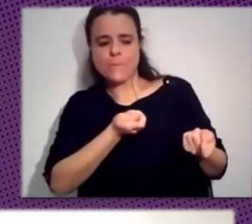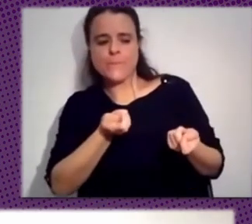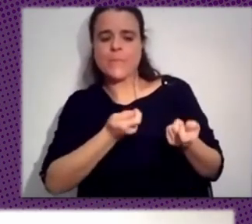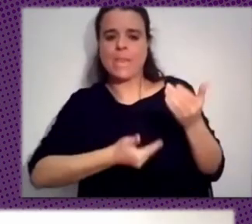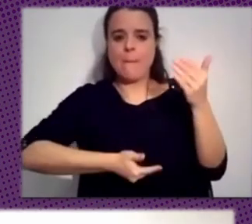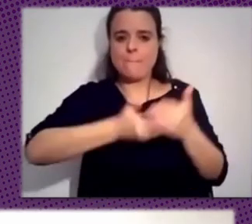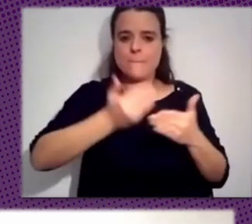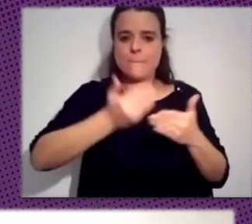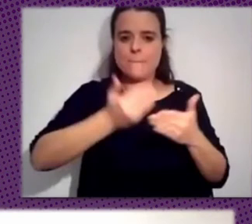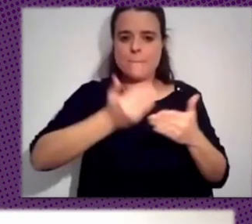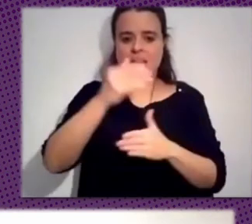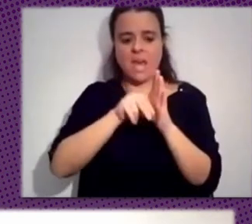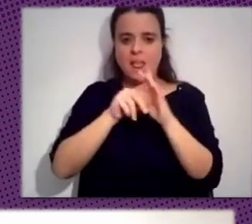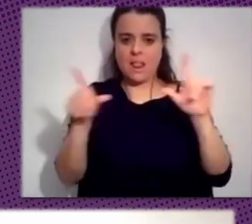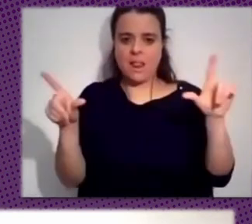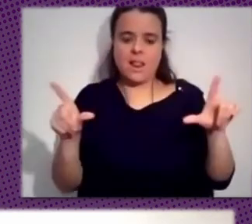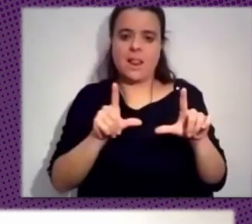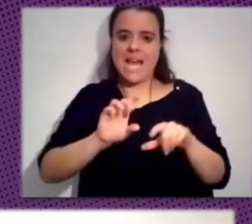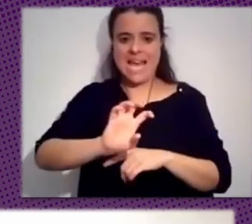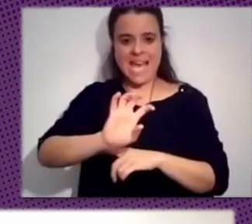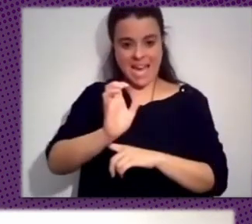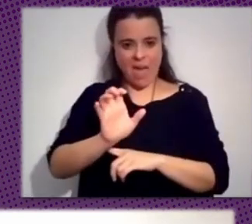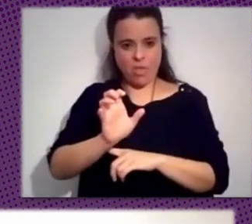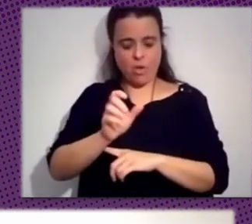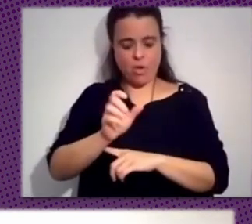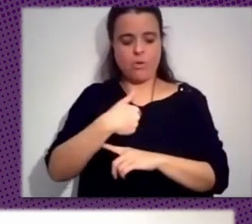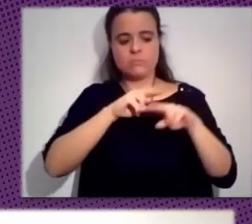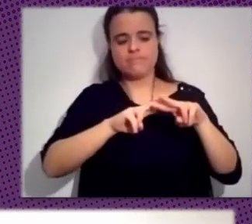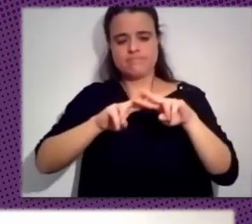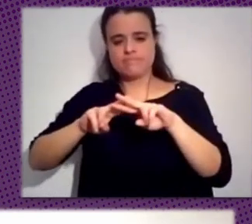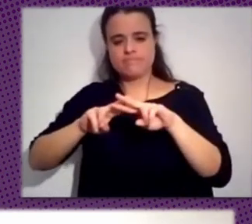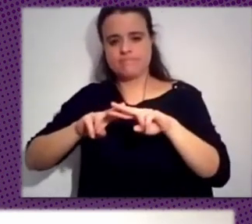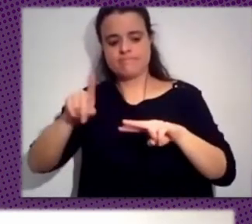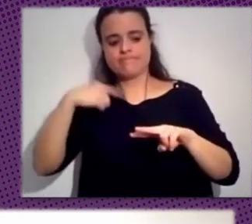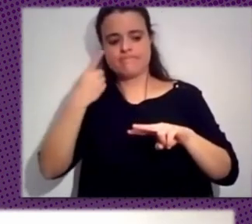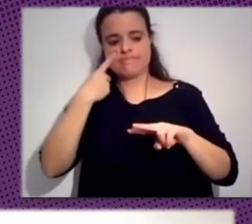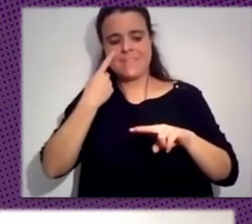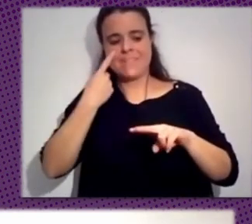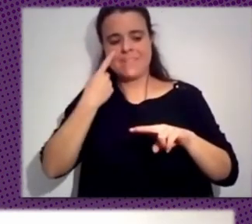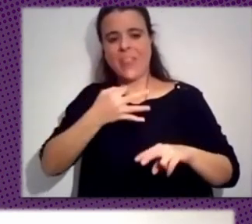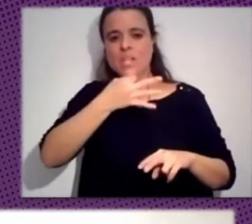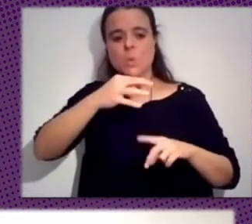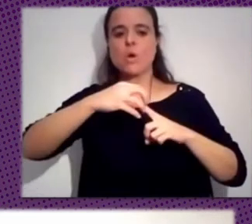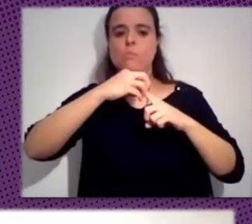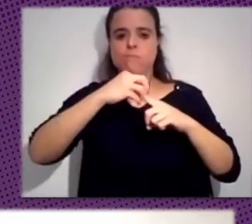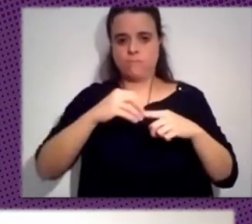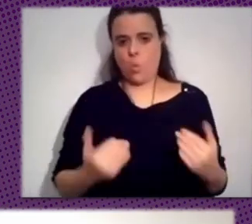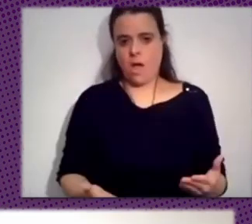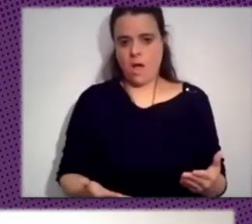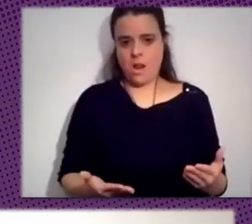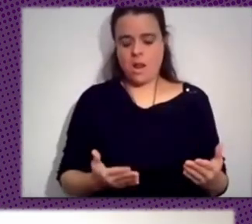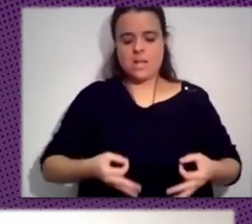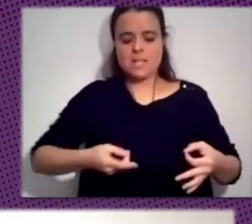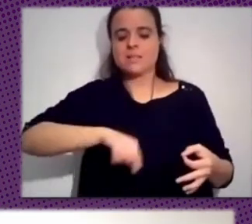televisión, emisiones de radio, y vamos encontrando cuál es el discurso dominante, siempre desde una mirada